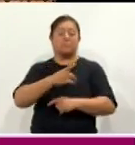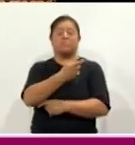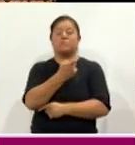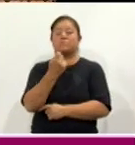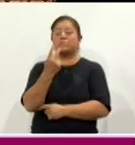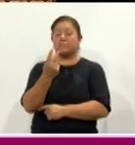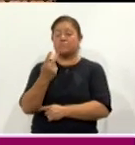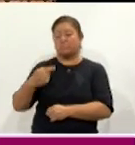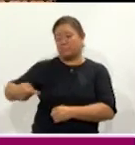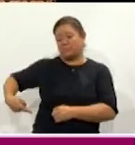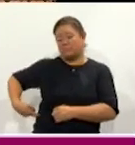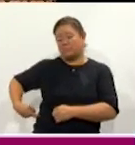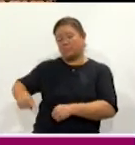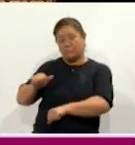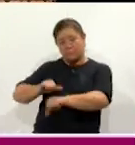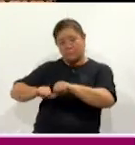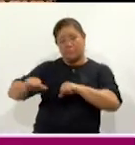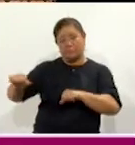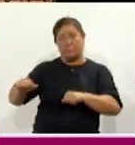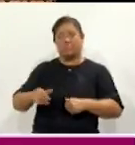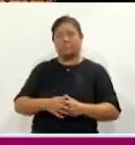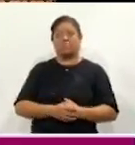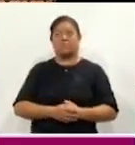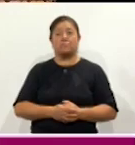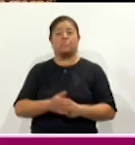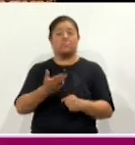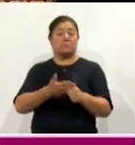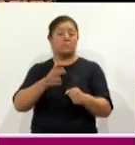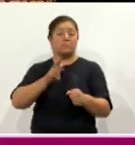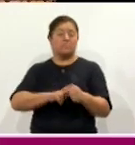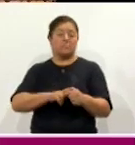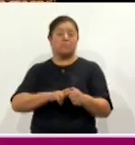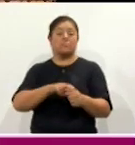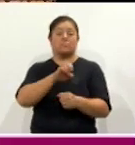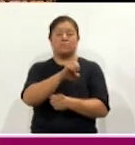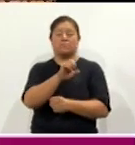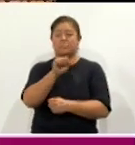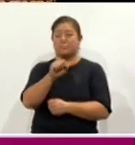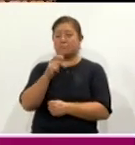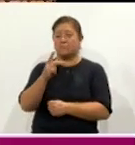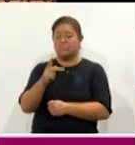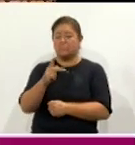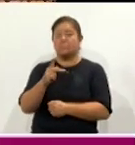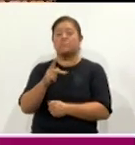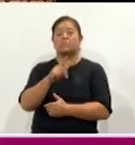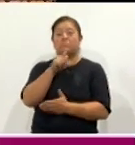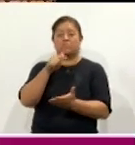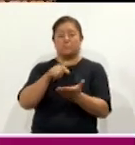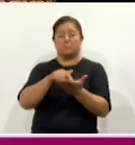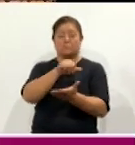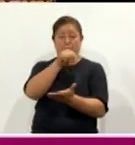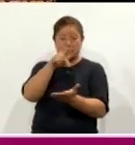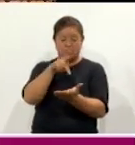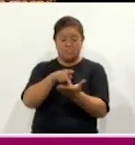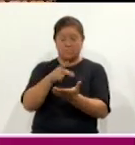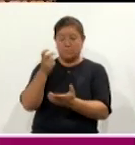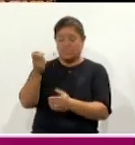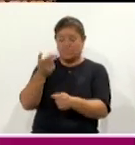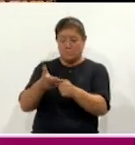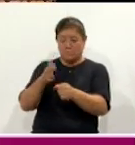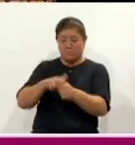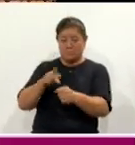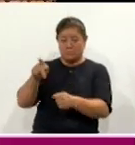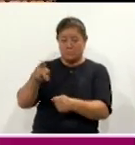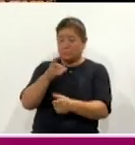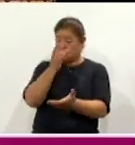trasplantes de riñón en el Hospital Emilio Sánchez Piedras, ubicado en la ciudad rielera. Este nosocomio es el único que